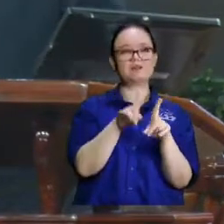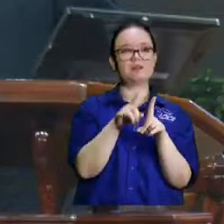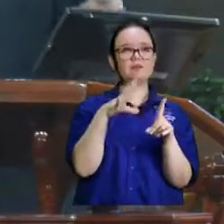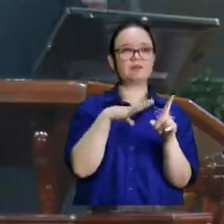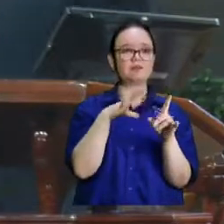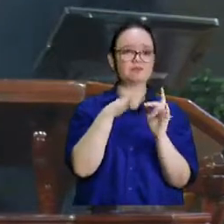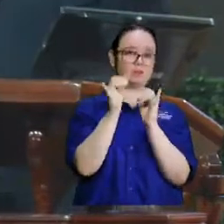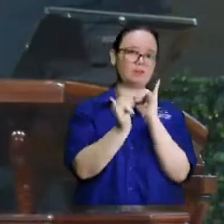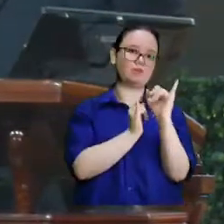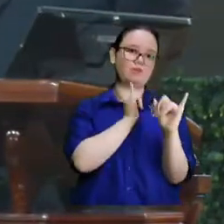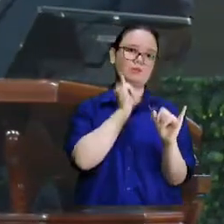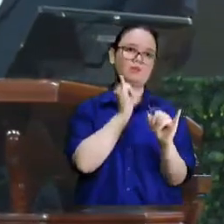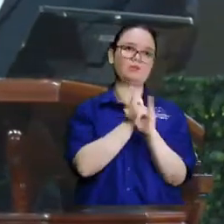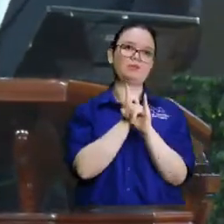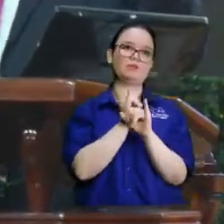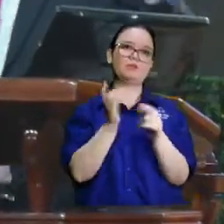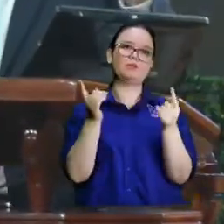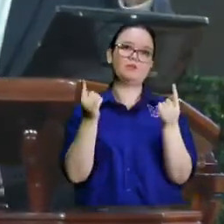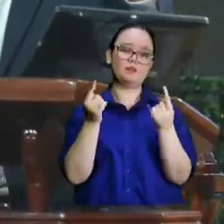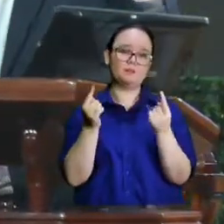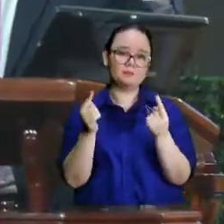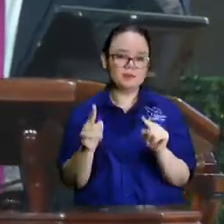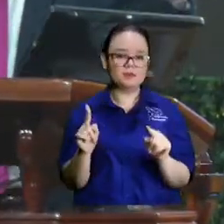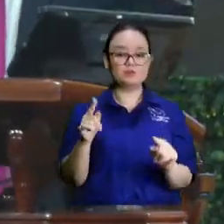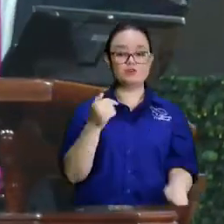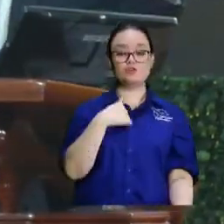pero debo decir a mi favor